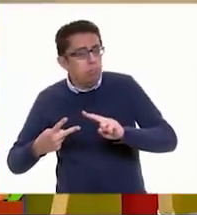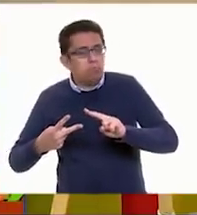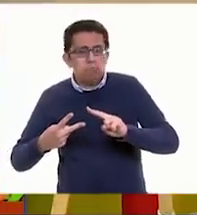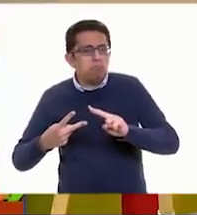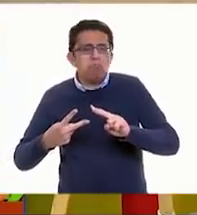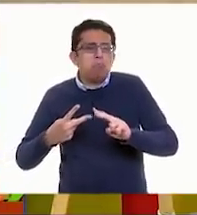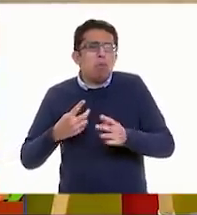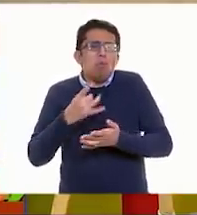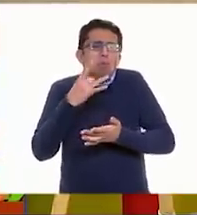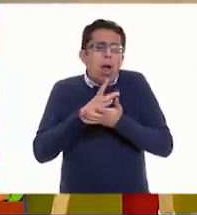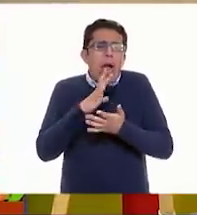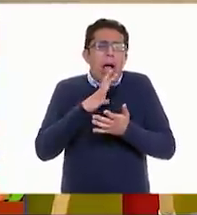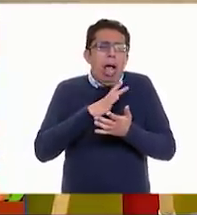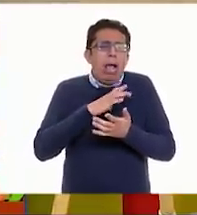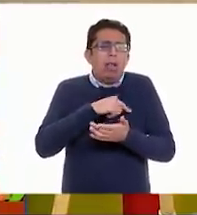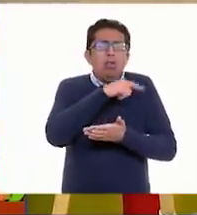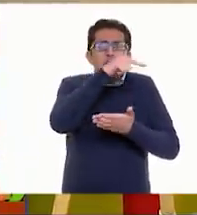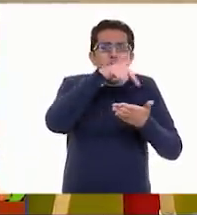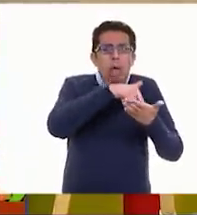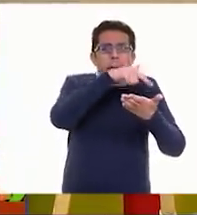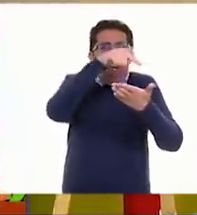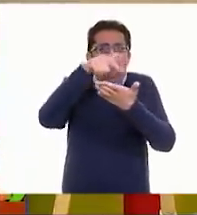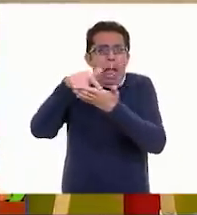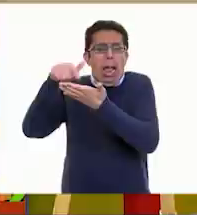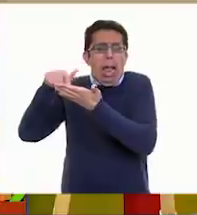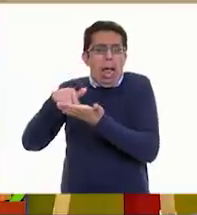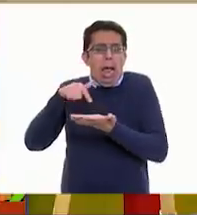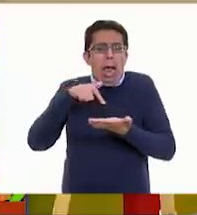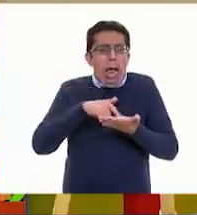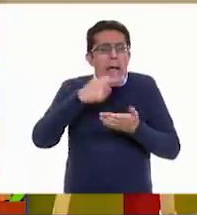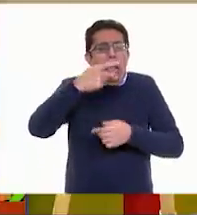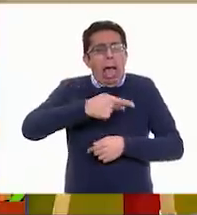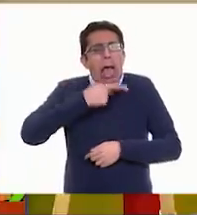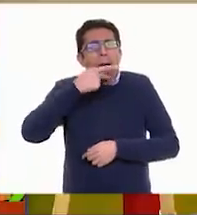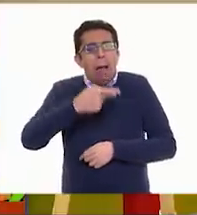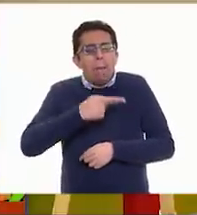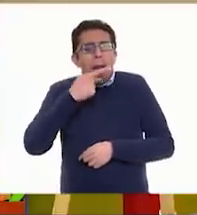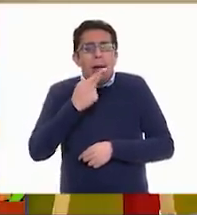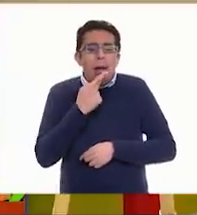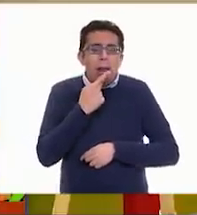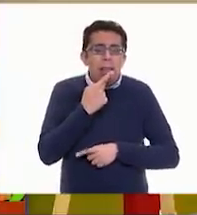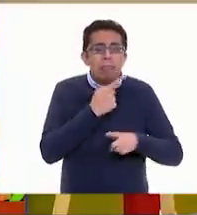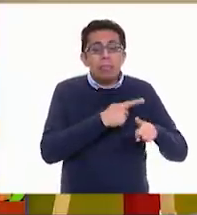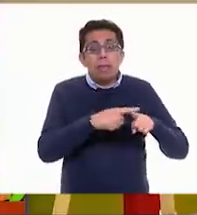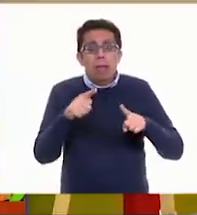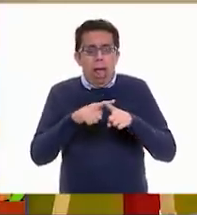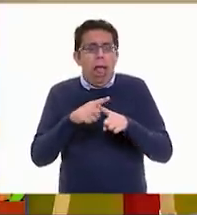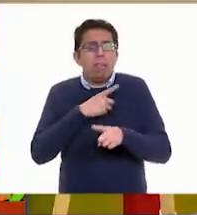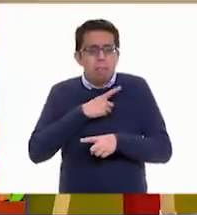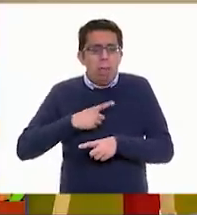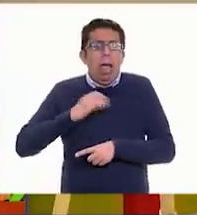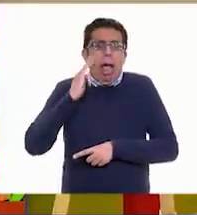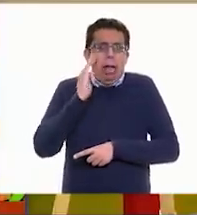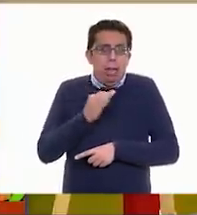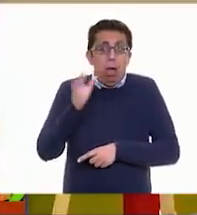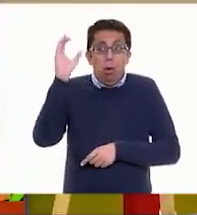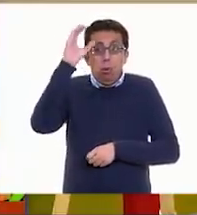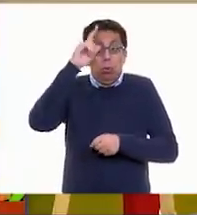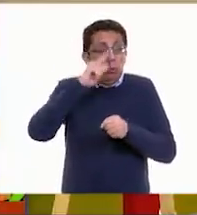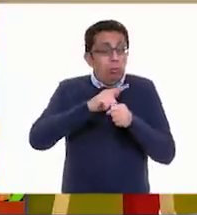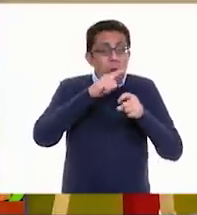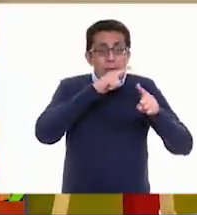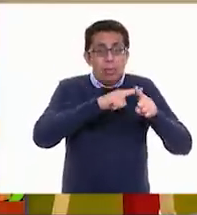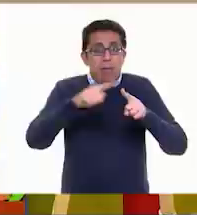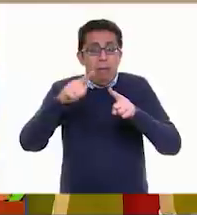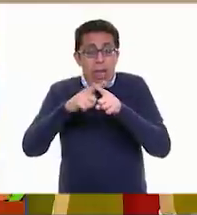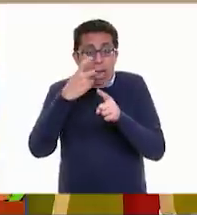hay regiones donde hablamos diferente y tenemos que aceptar que hay una gran diversidad cultural y lo mejor es que podemos